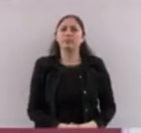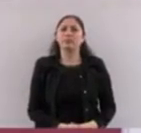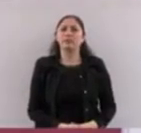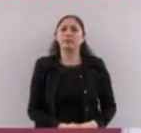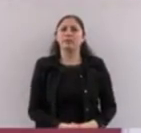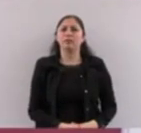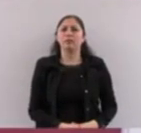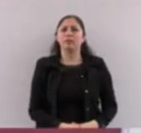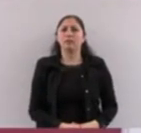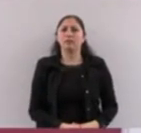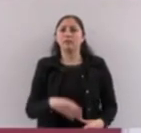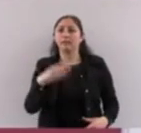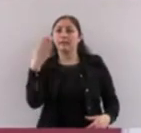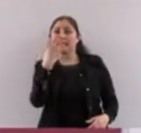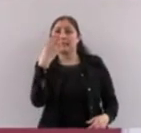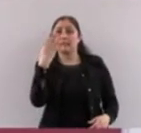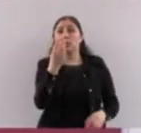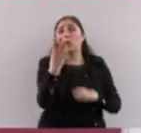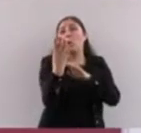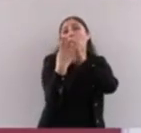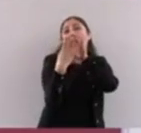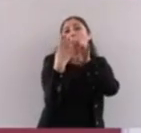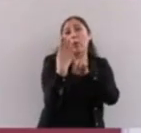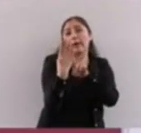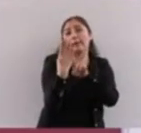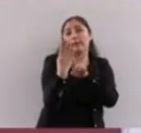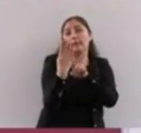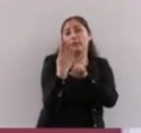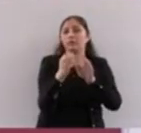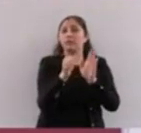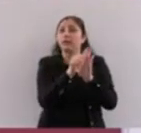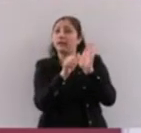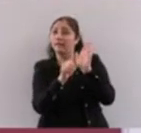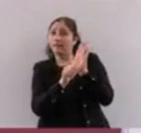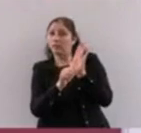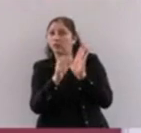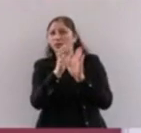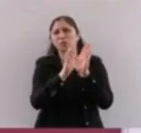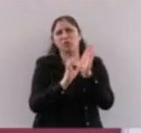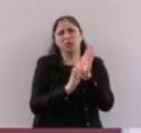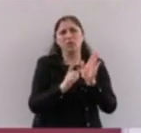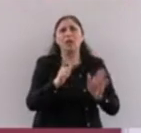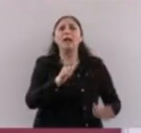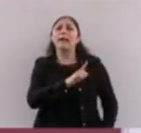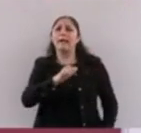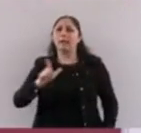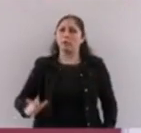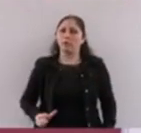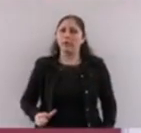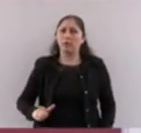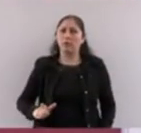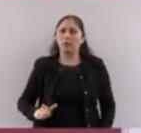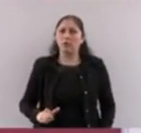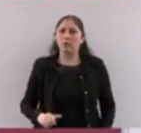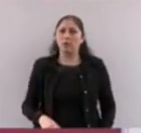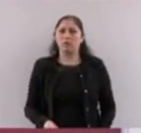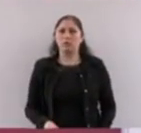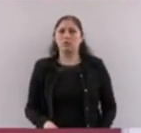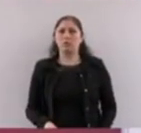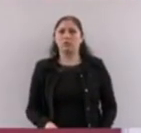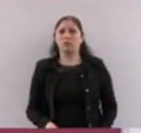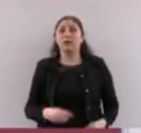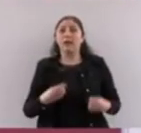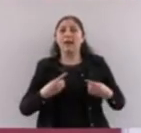reformó el artículo cuarto de la Constitución y ahora el gobierno está obligado a entregar esta pensión a